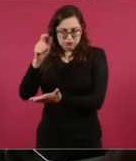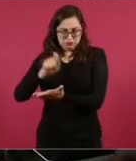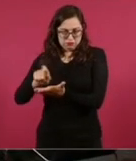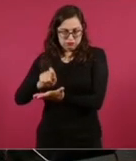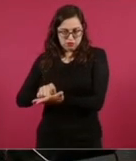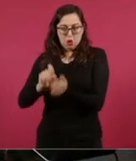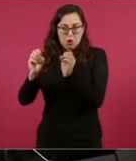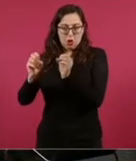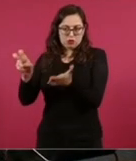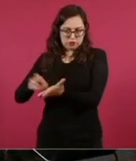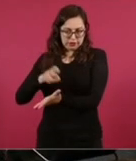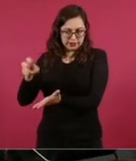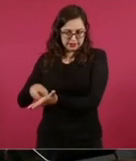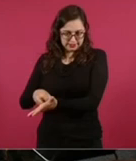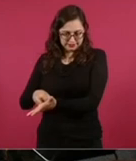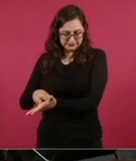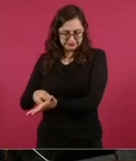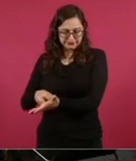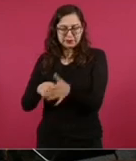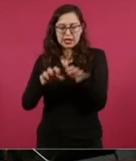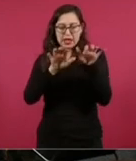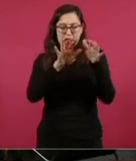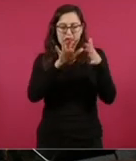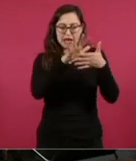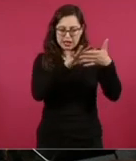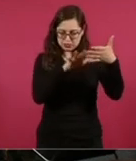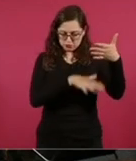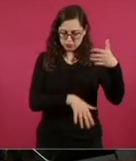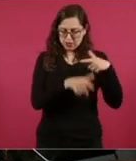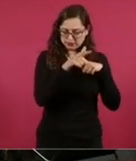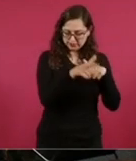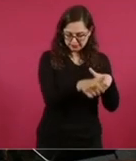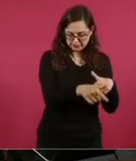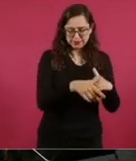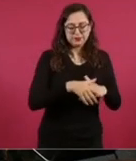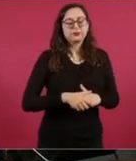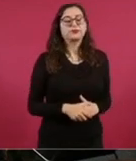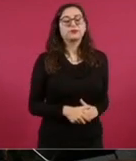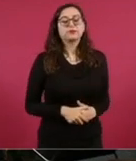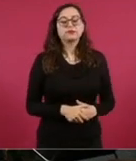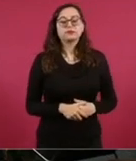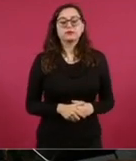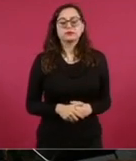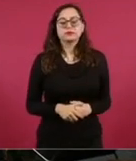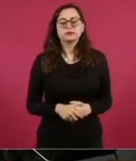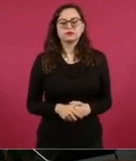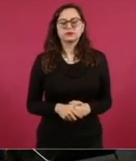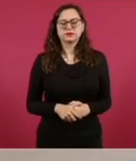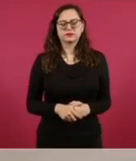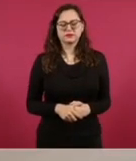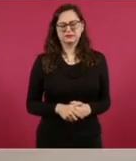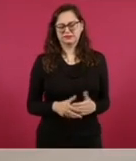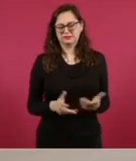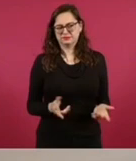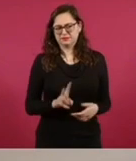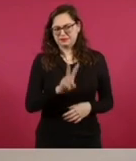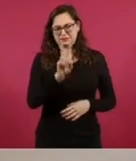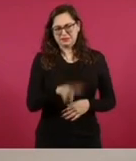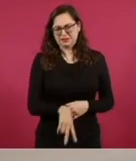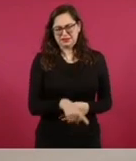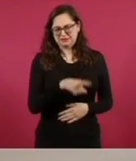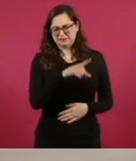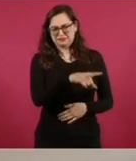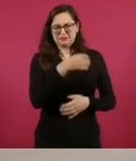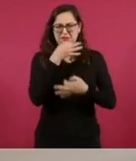La Secretaría de Relaciones Exteriores expresa su profundo extrañamiento por dicha